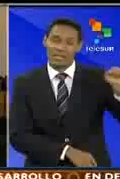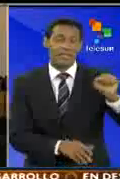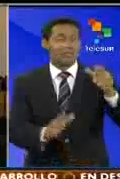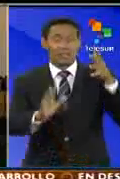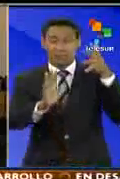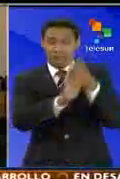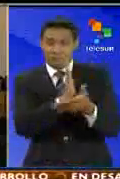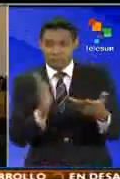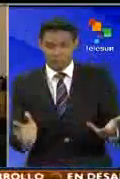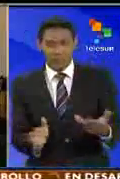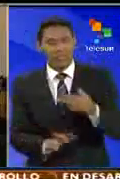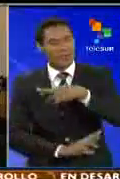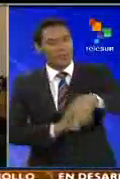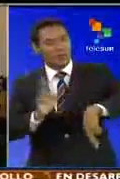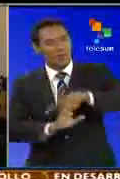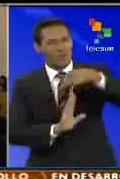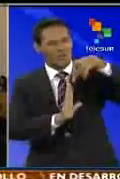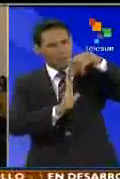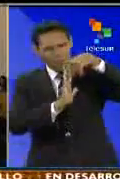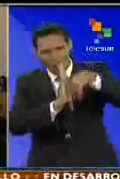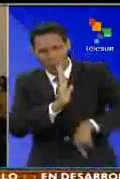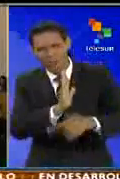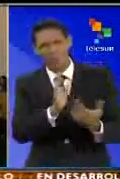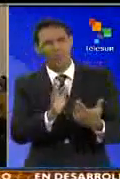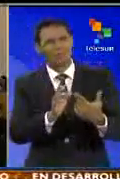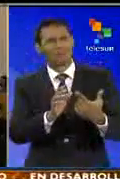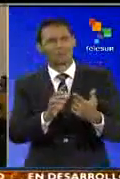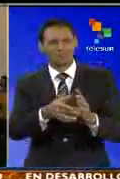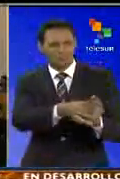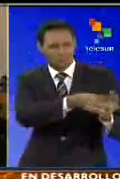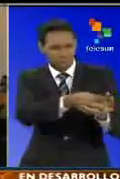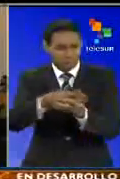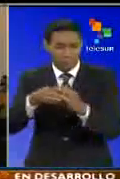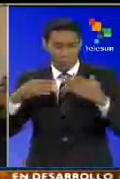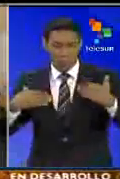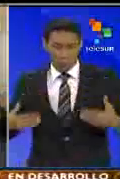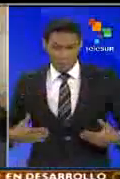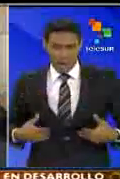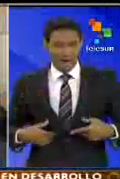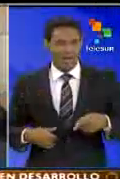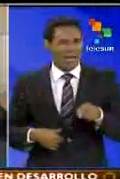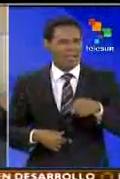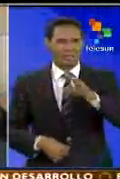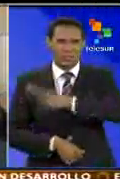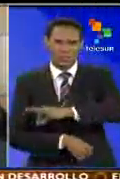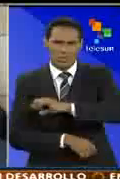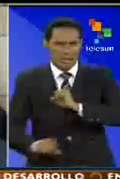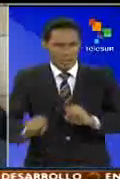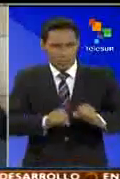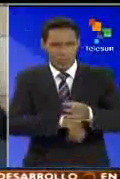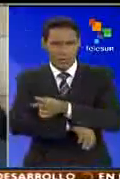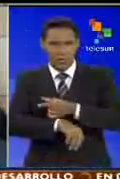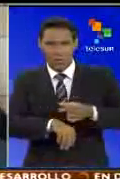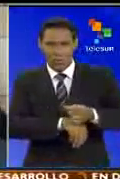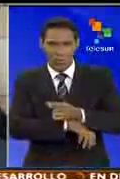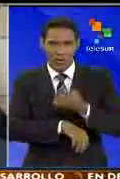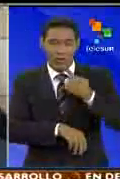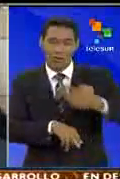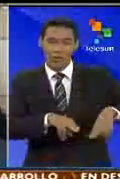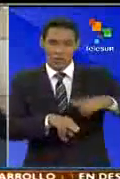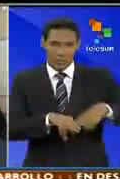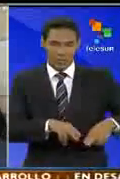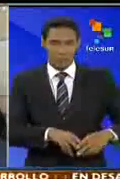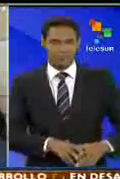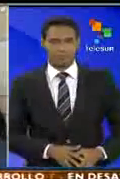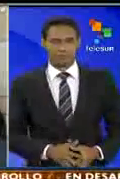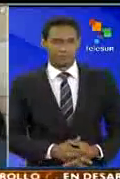marco de una revolución profundamente humana que pone en el epicentro de la acción social del gobierno bolivariano de nuestros niños y niñas.